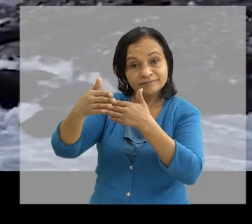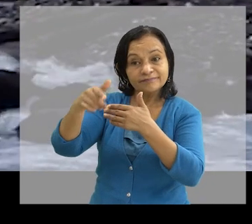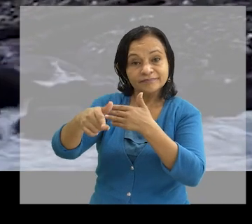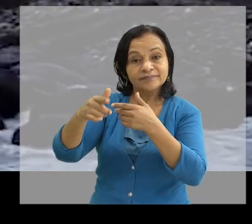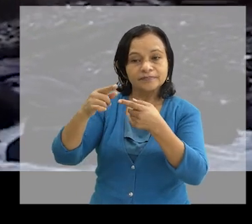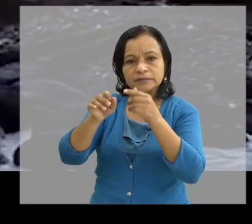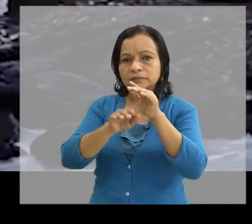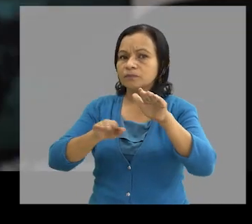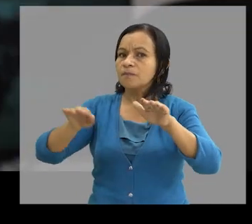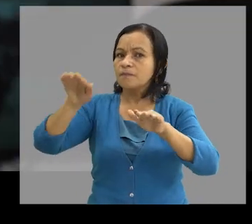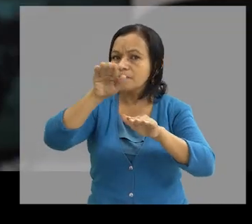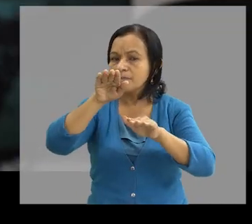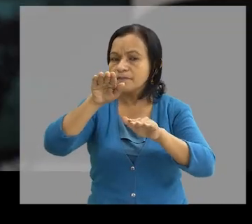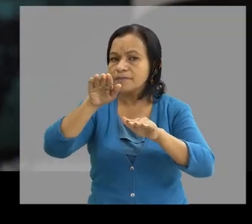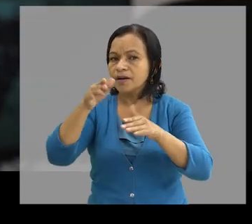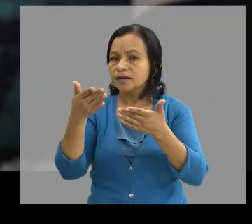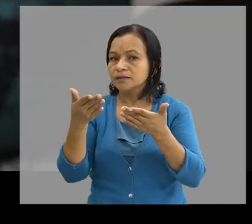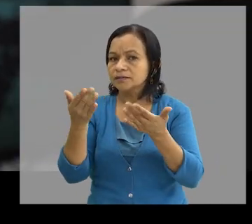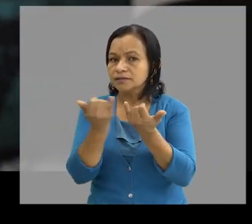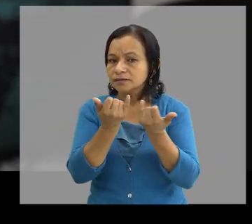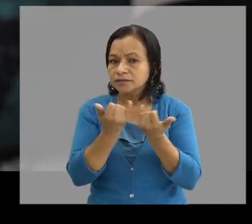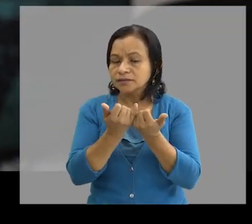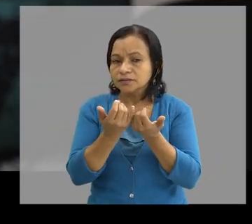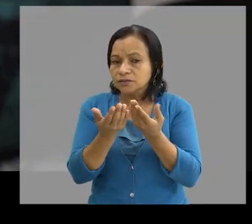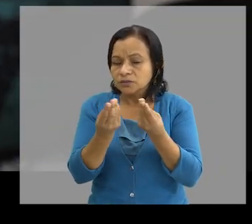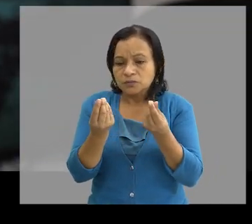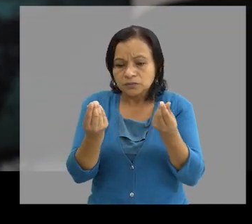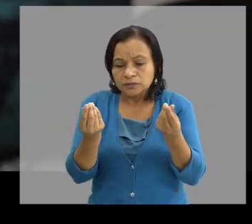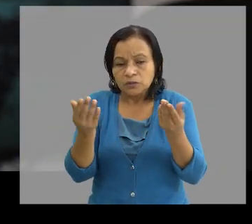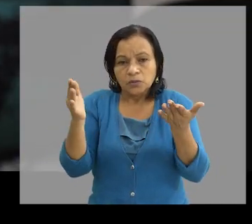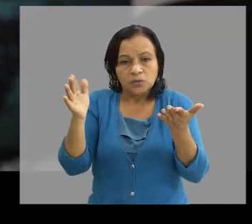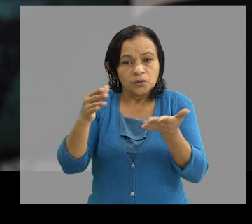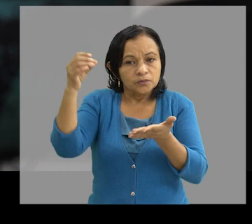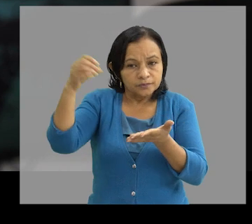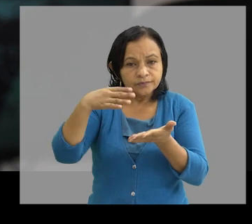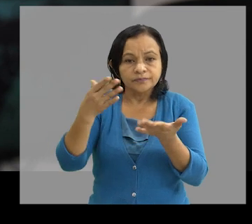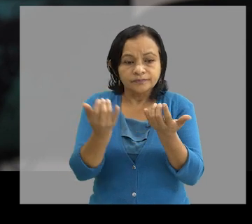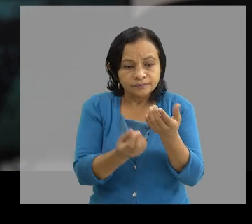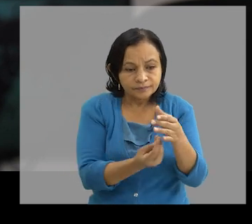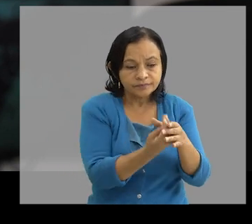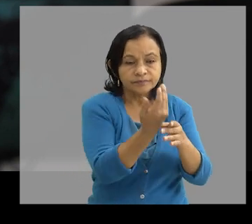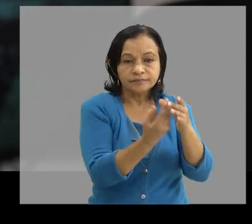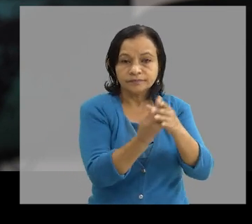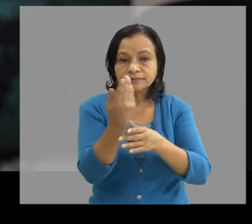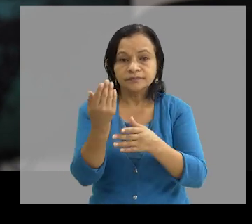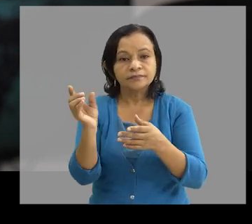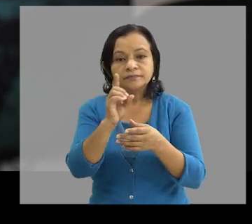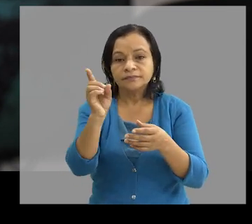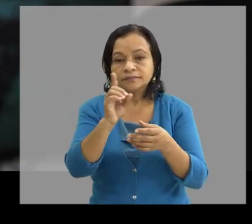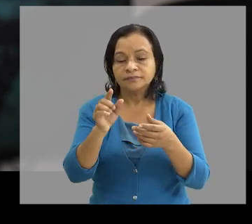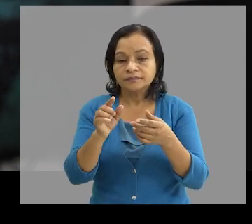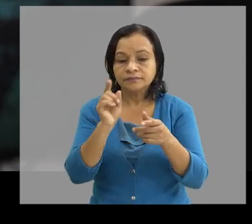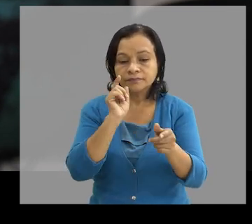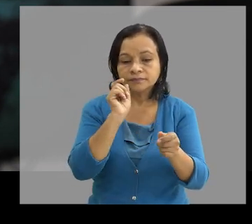aumentado lo que es la desertificación También la erosión de muchos suelos afectando a la parte agrícola También en la parte